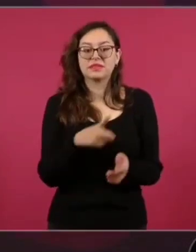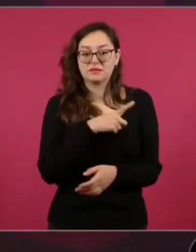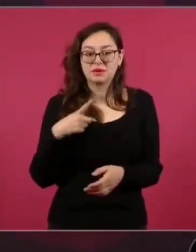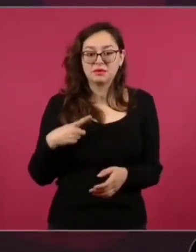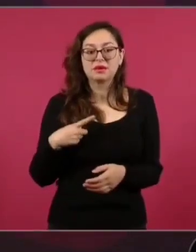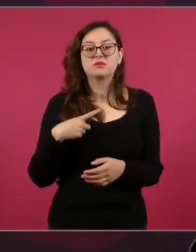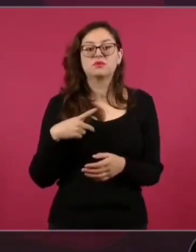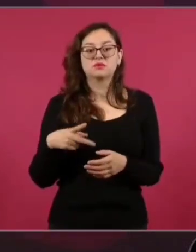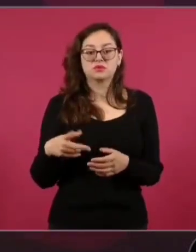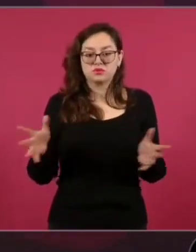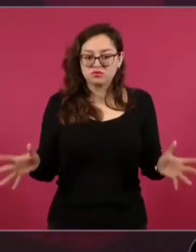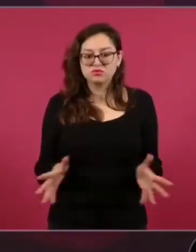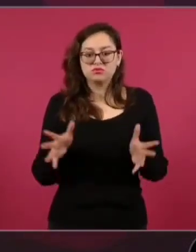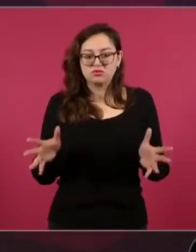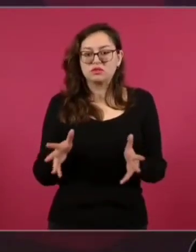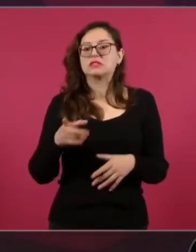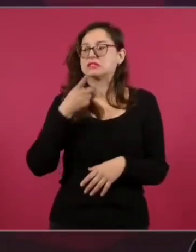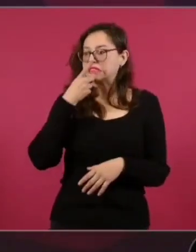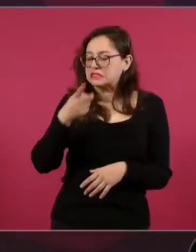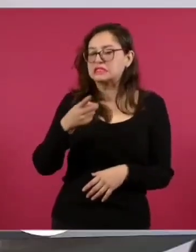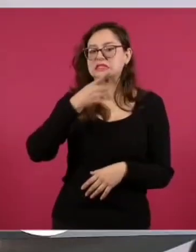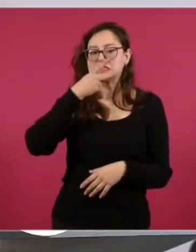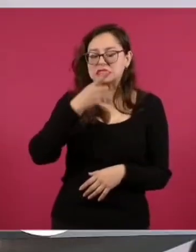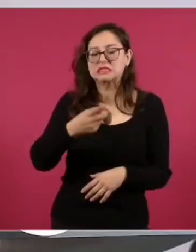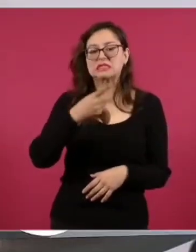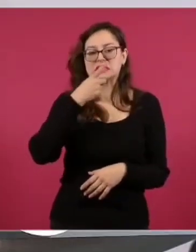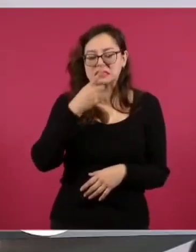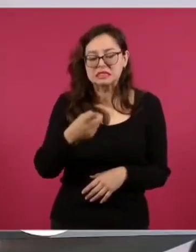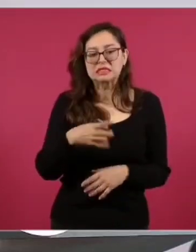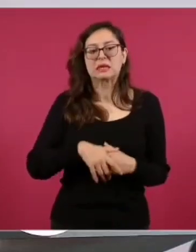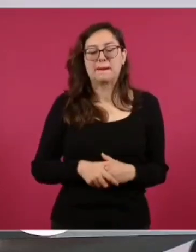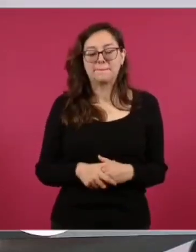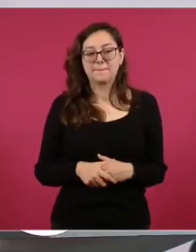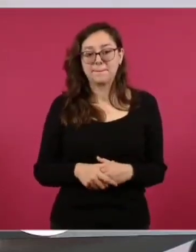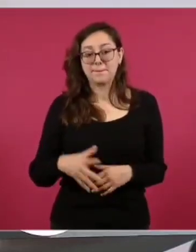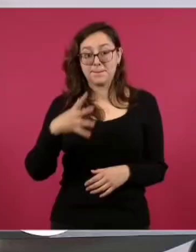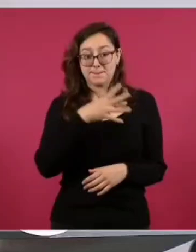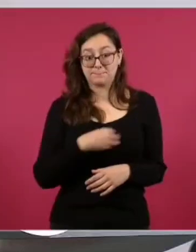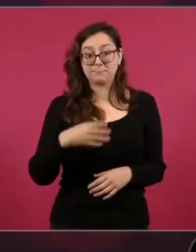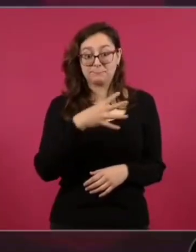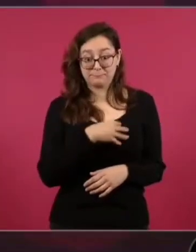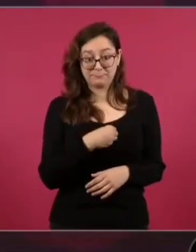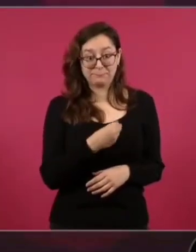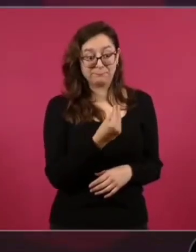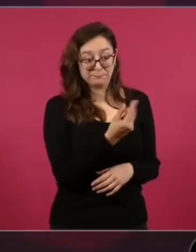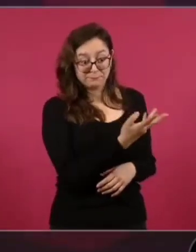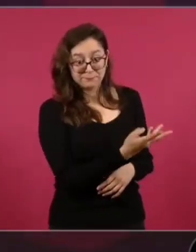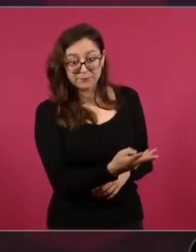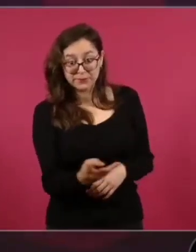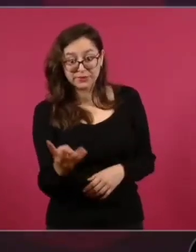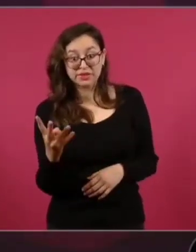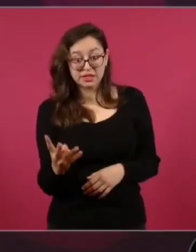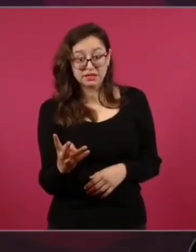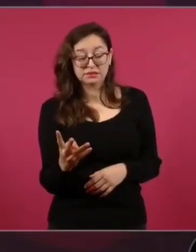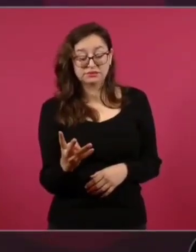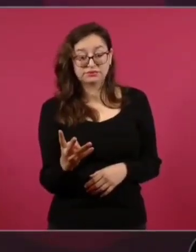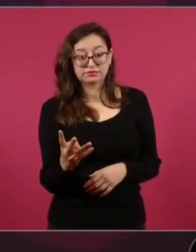diciendo, comentando. Los hijos, el que